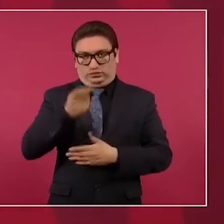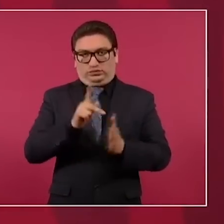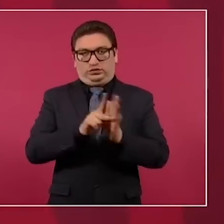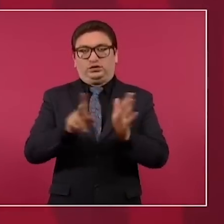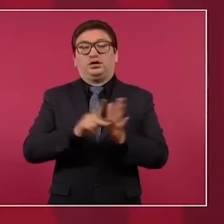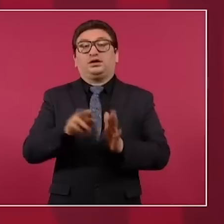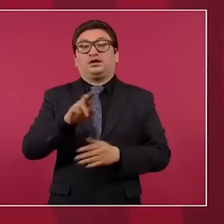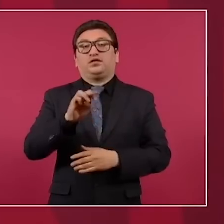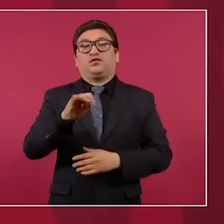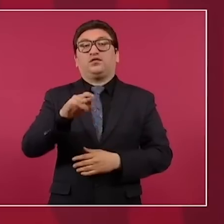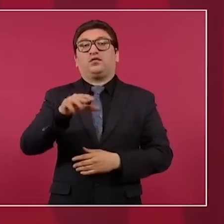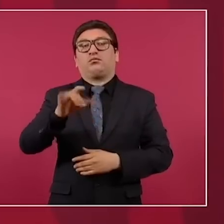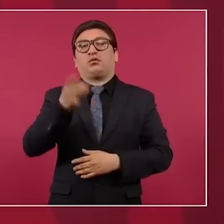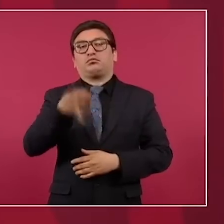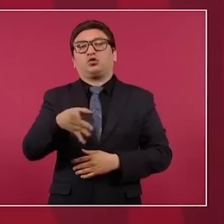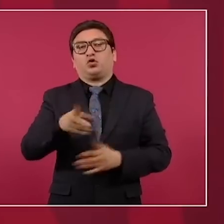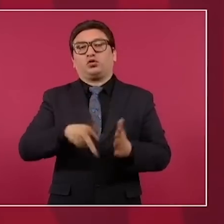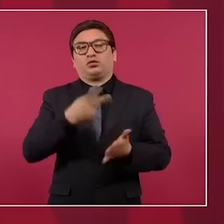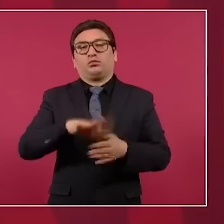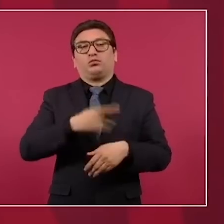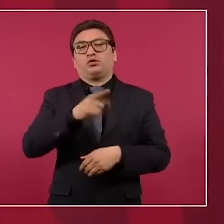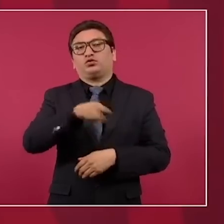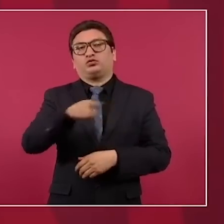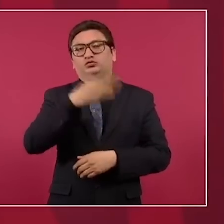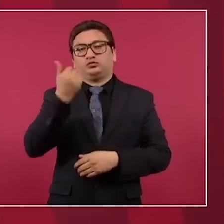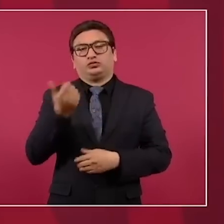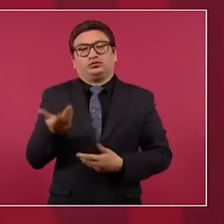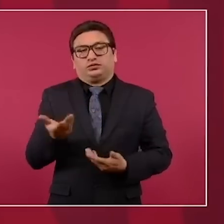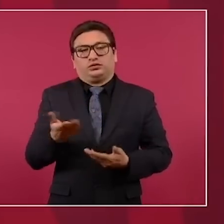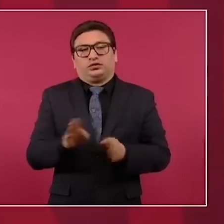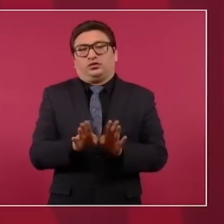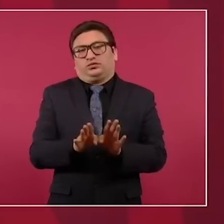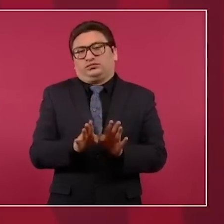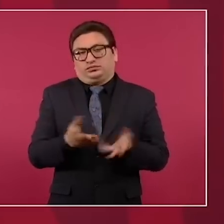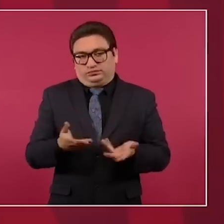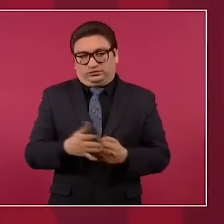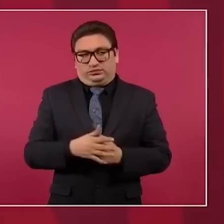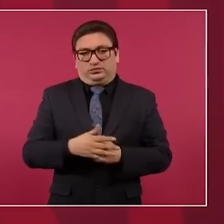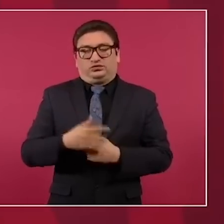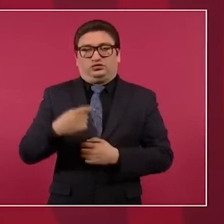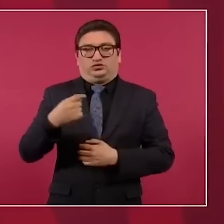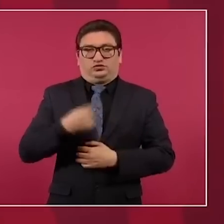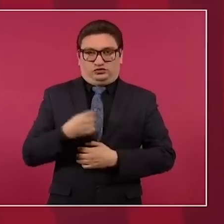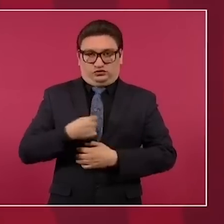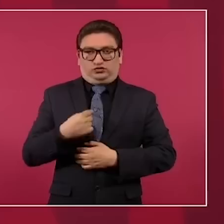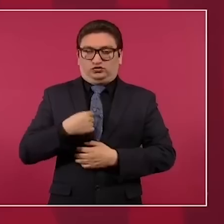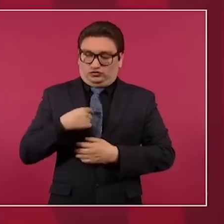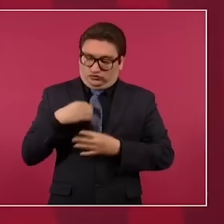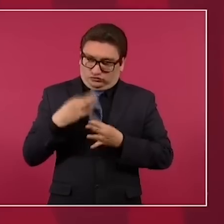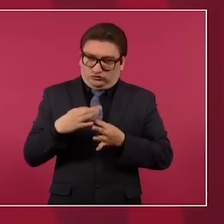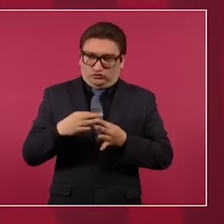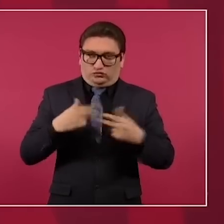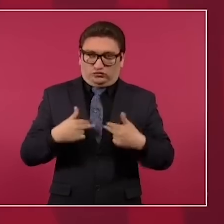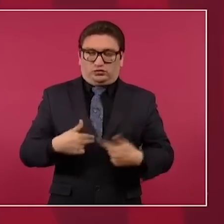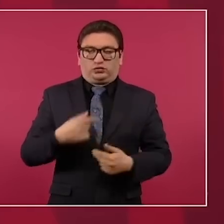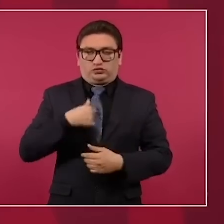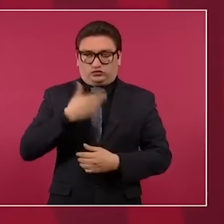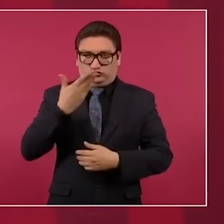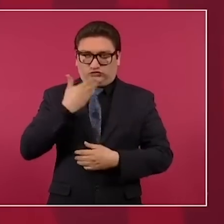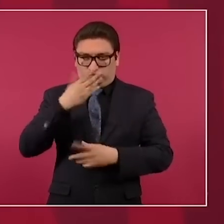Reforma, porque no sabe, además de mis convicciones humanitarias,